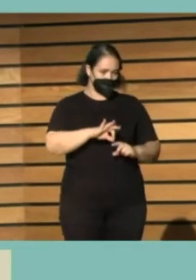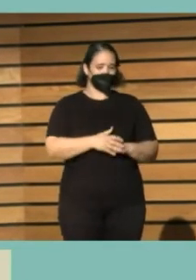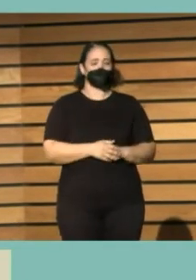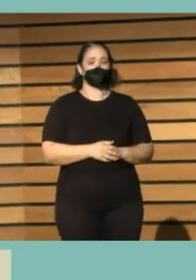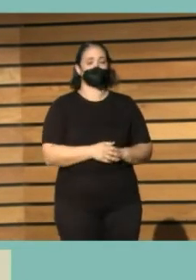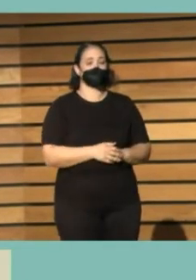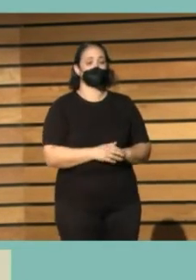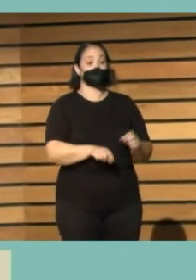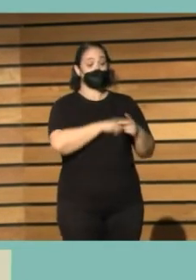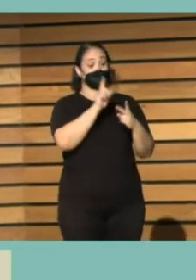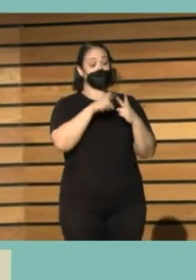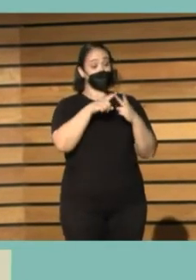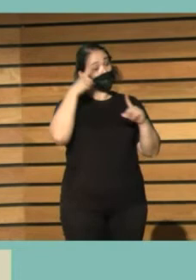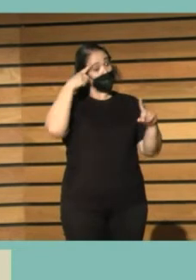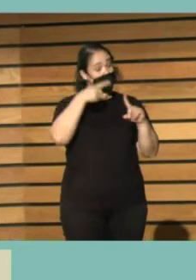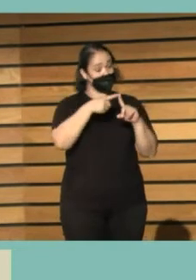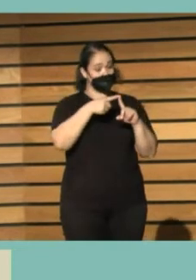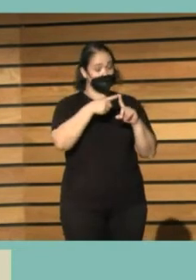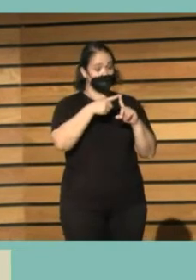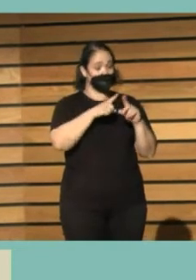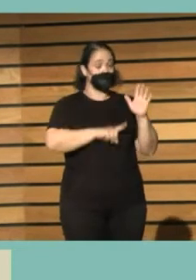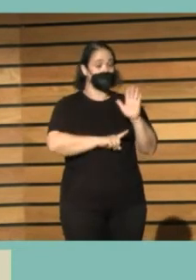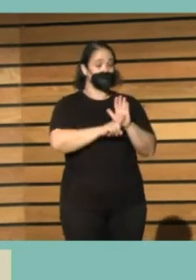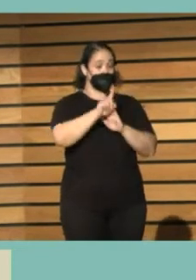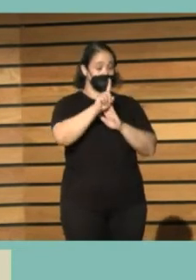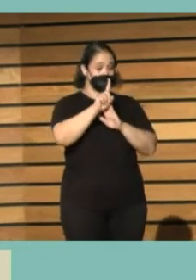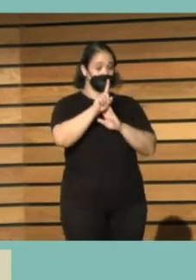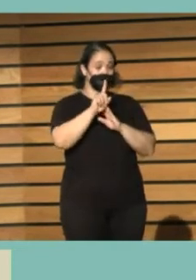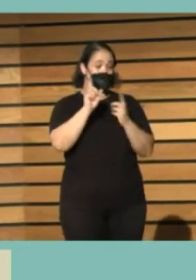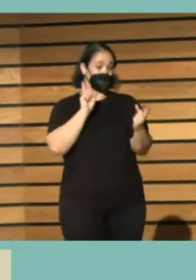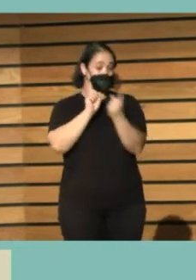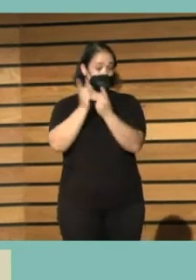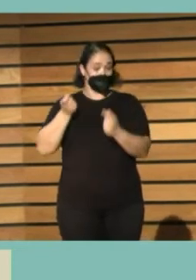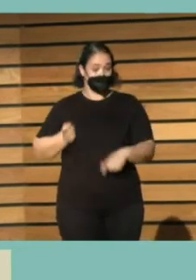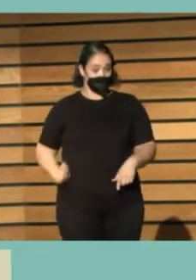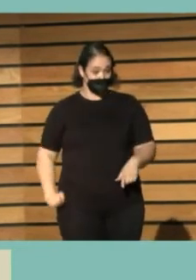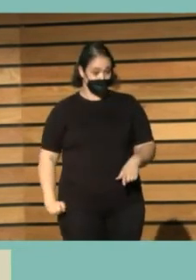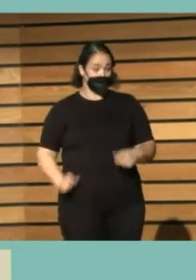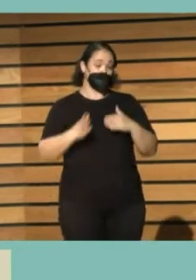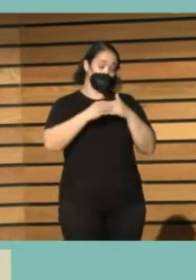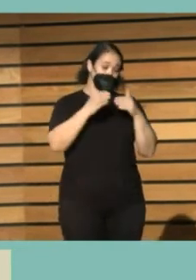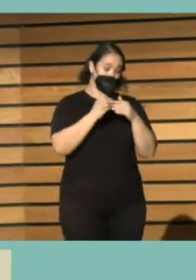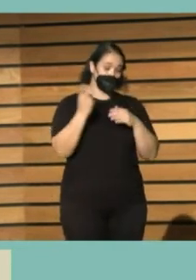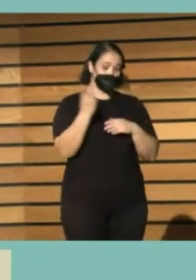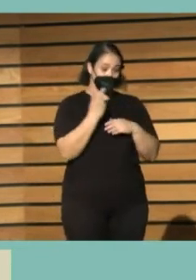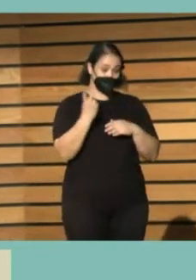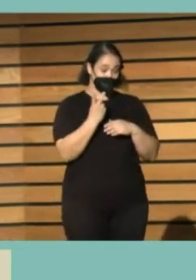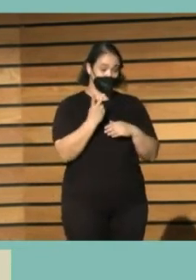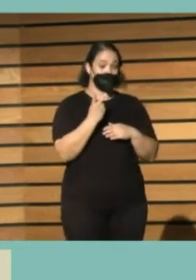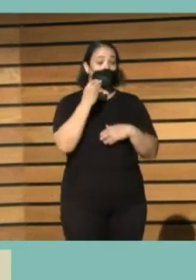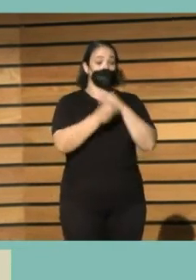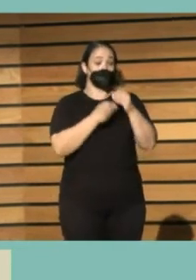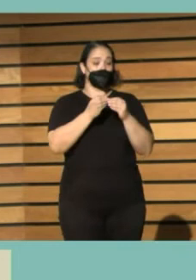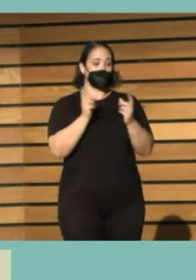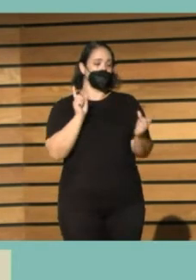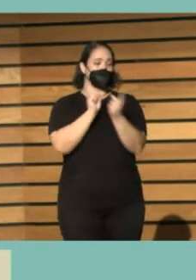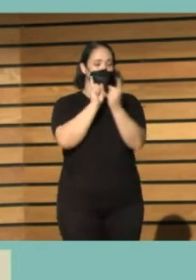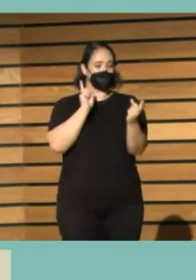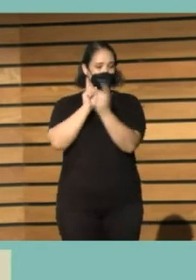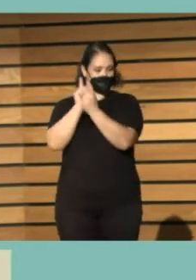El segundo de los objetivos, el de desarrollar marcos de encuentro entre profesionales y de estos con los usuarios, pretende impulsar marcos de encuentro